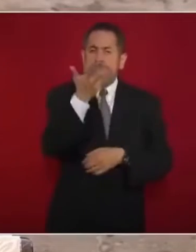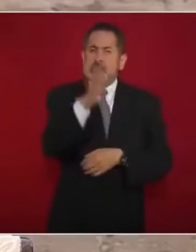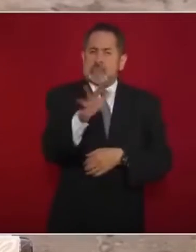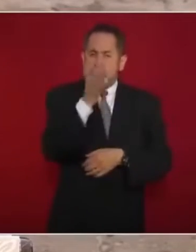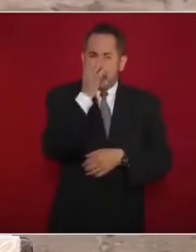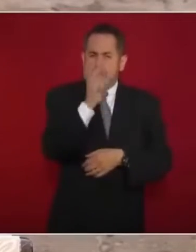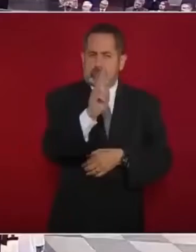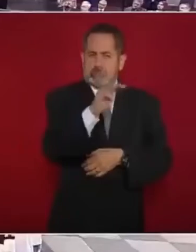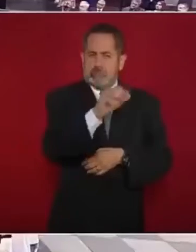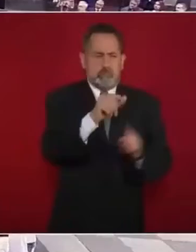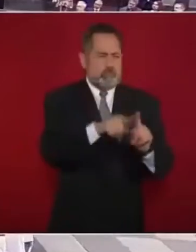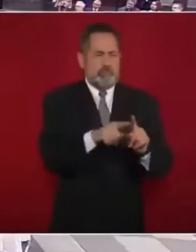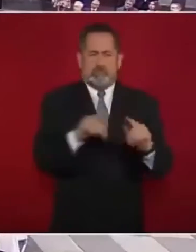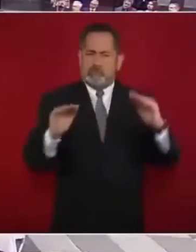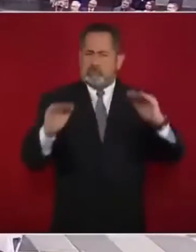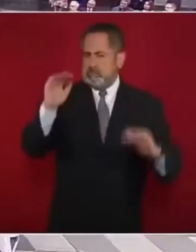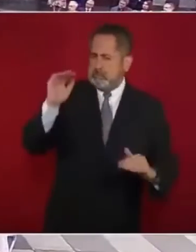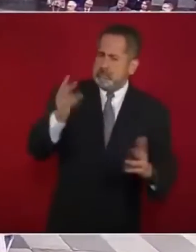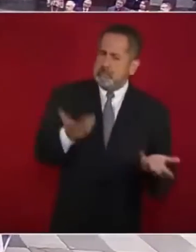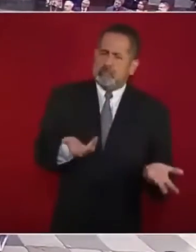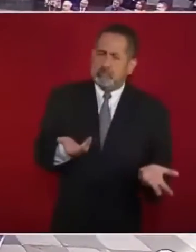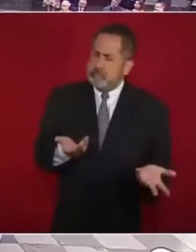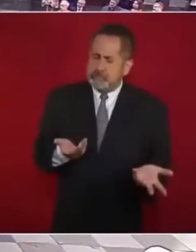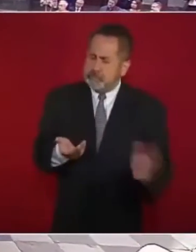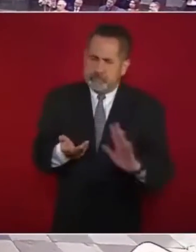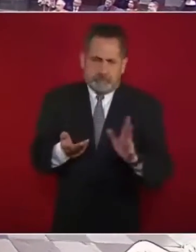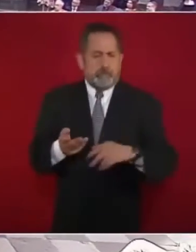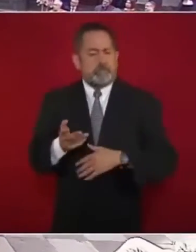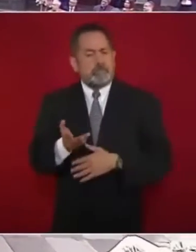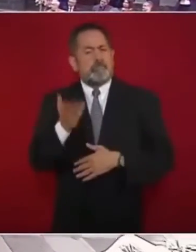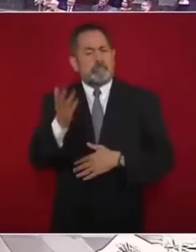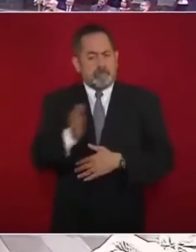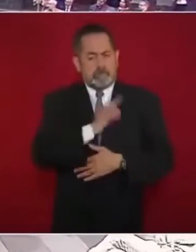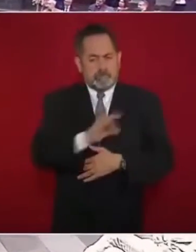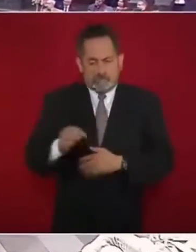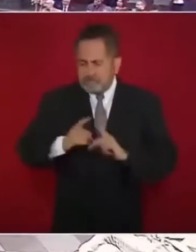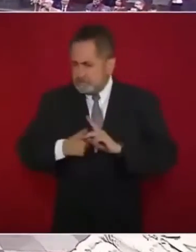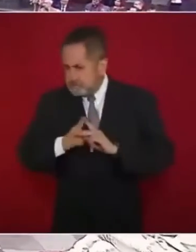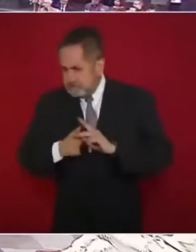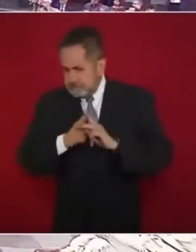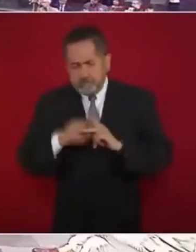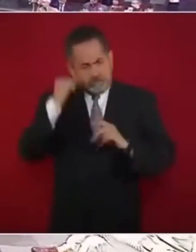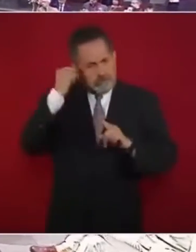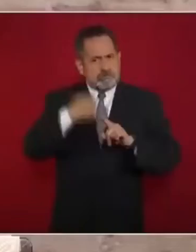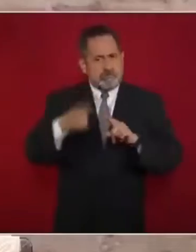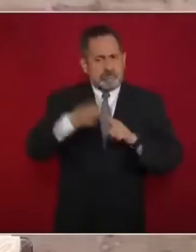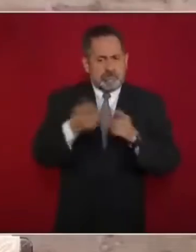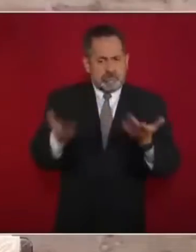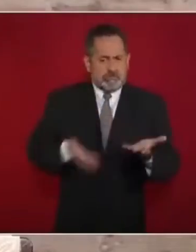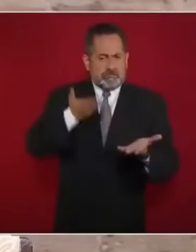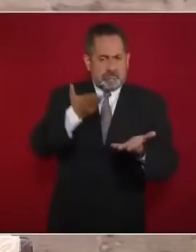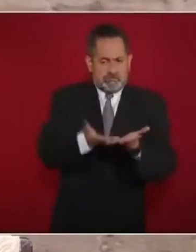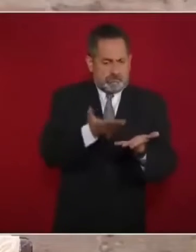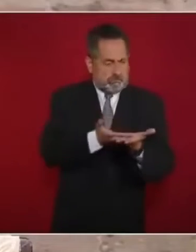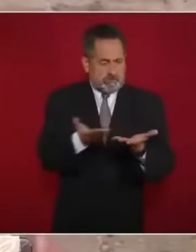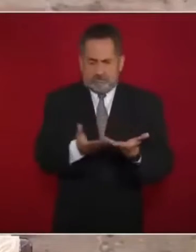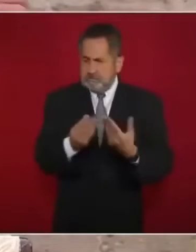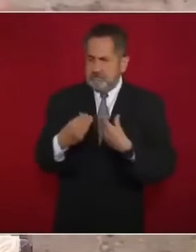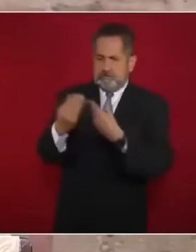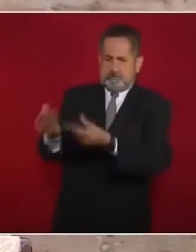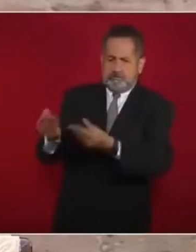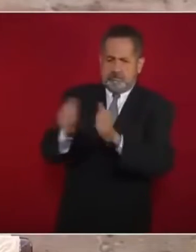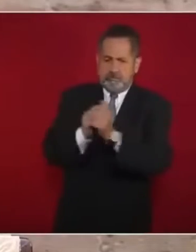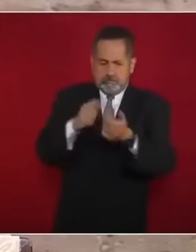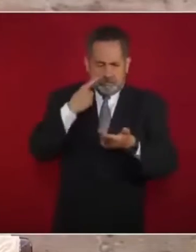UMAS. Es posible, señor presidente, de acuerdo con las propuestas que ya entregamos